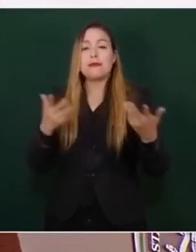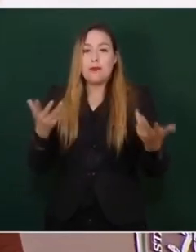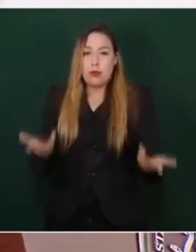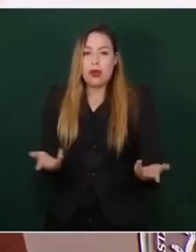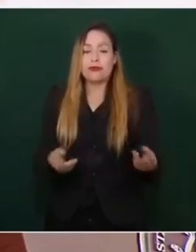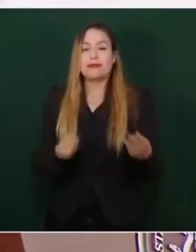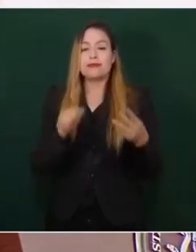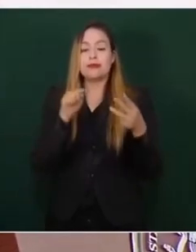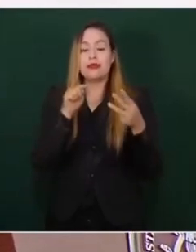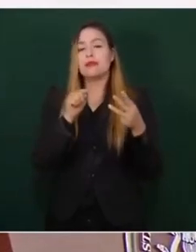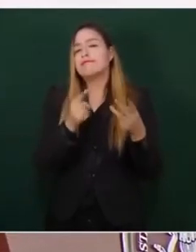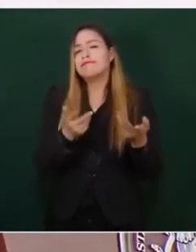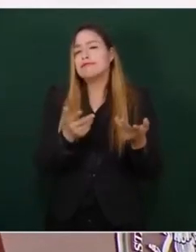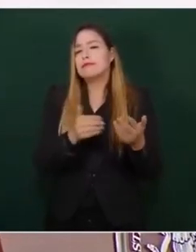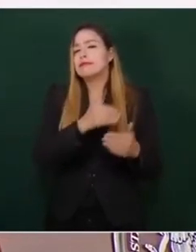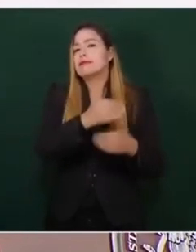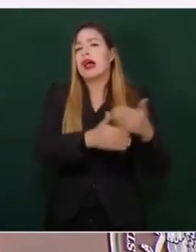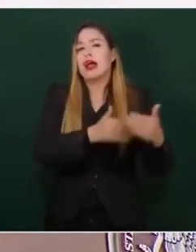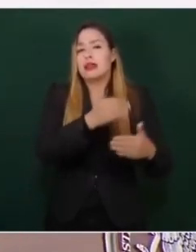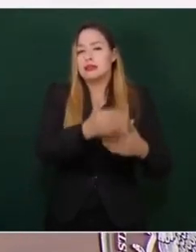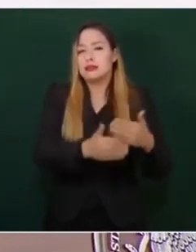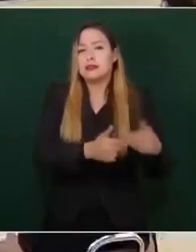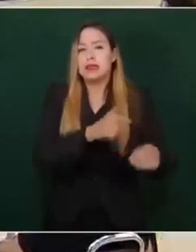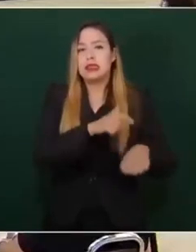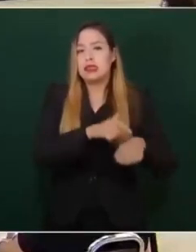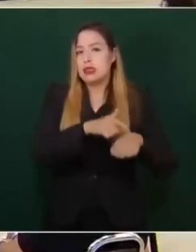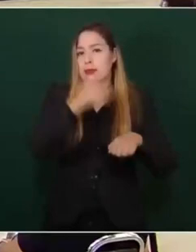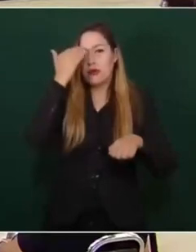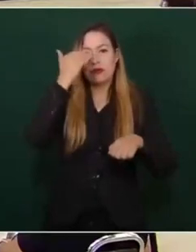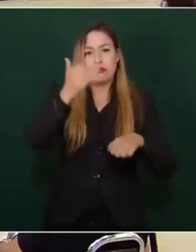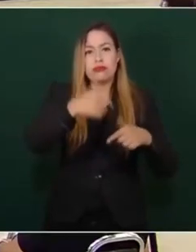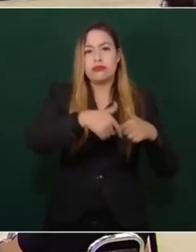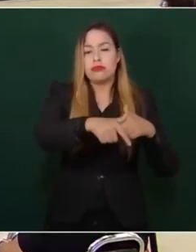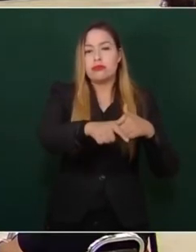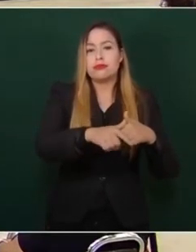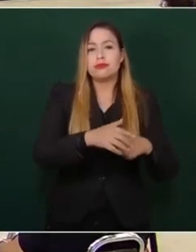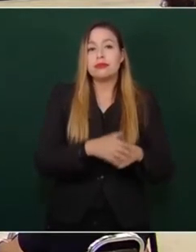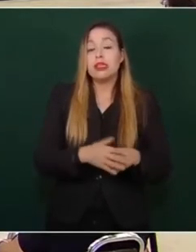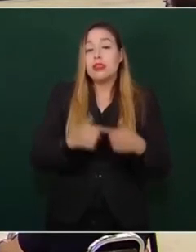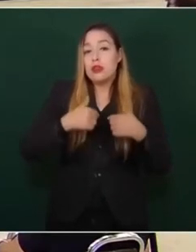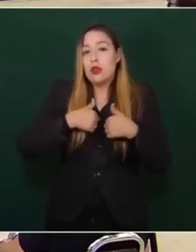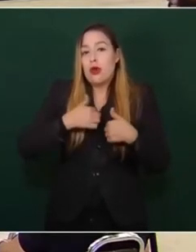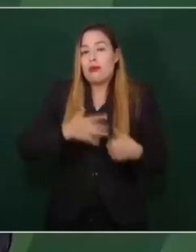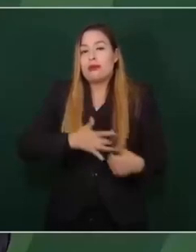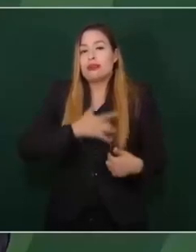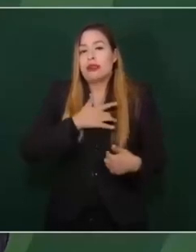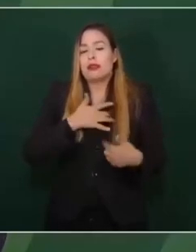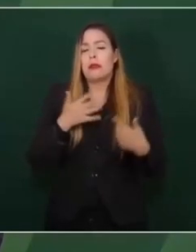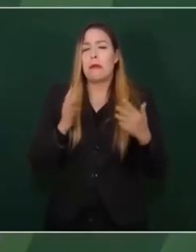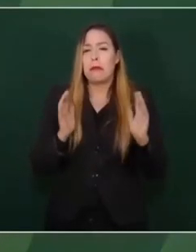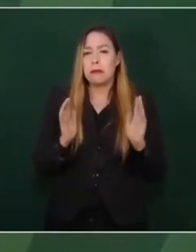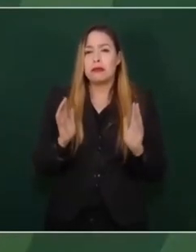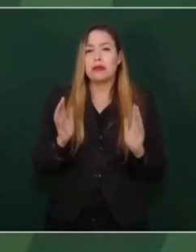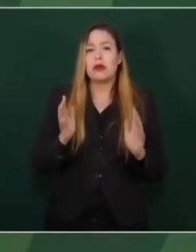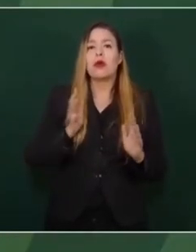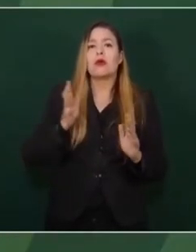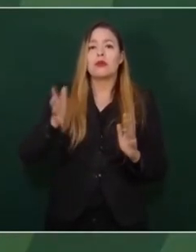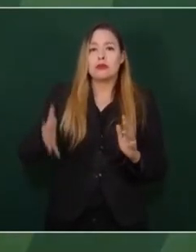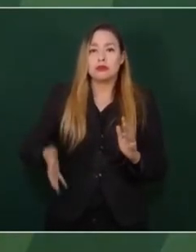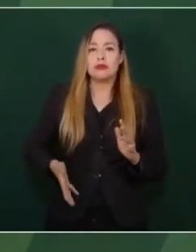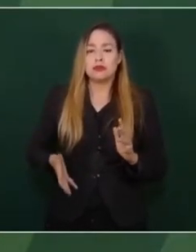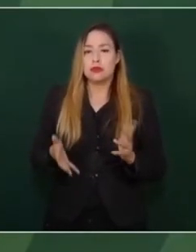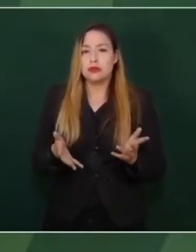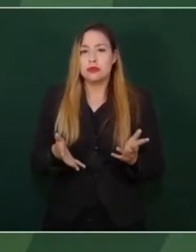como suele pasar, que eso es un halago para todas y todos ustedes, los